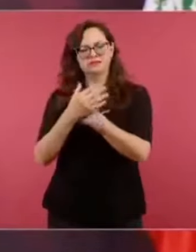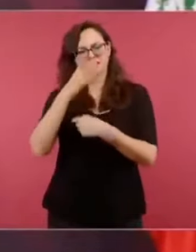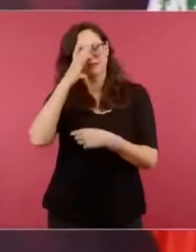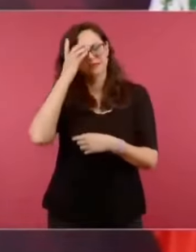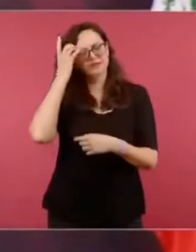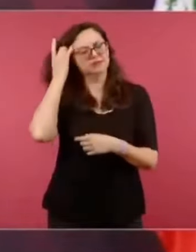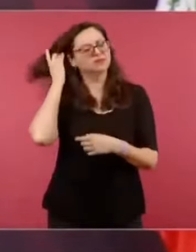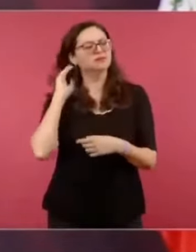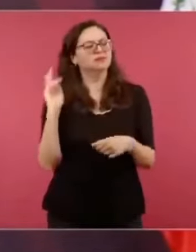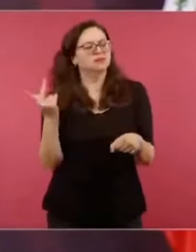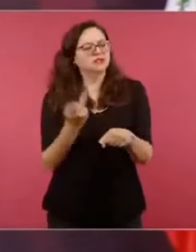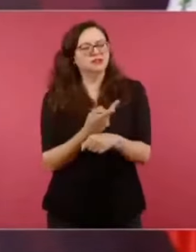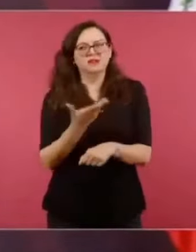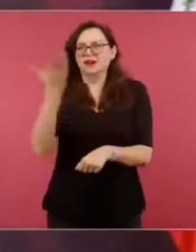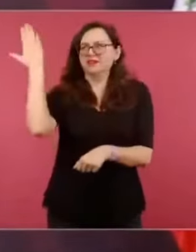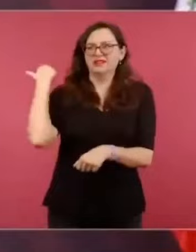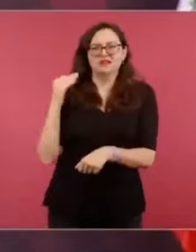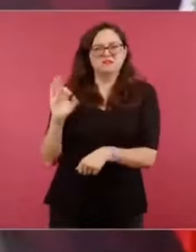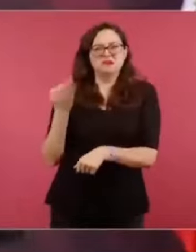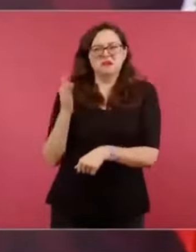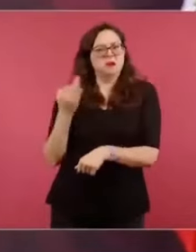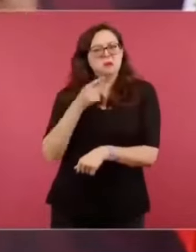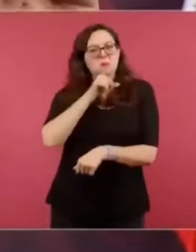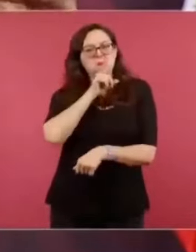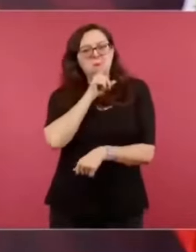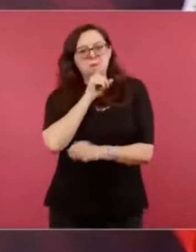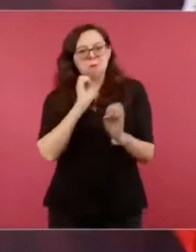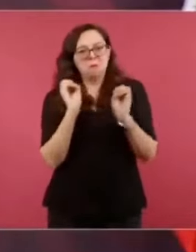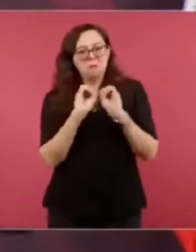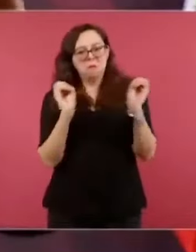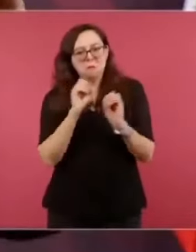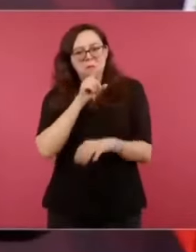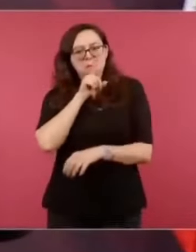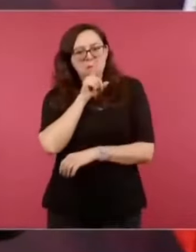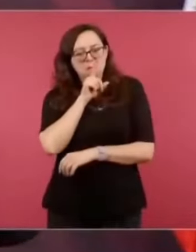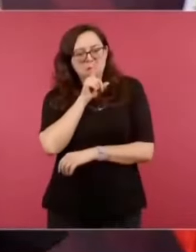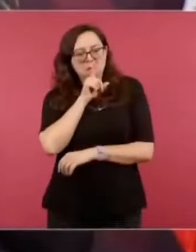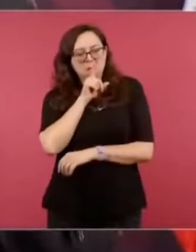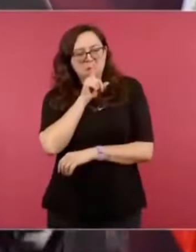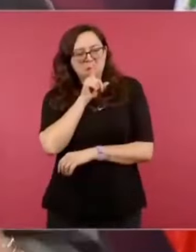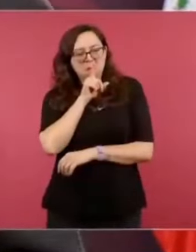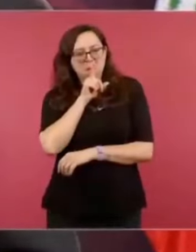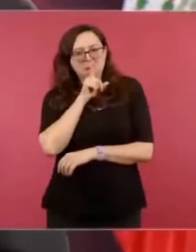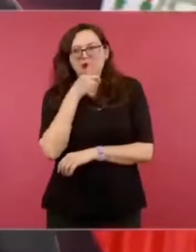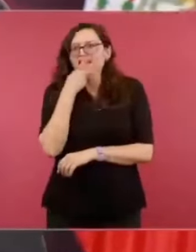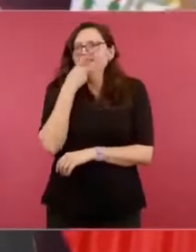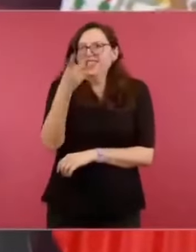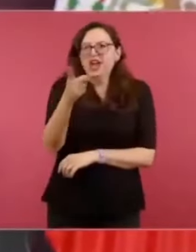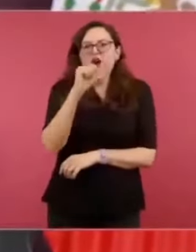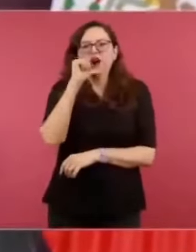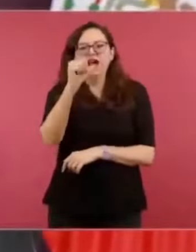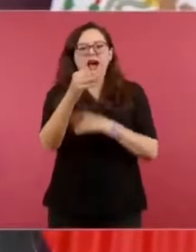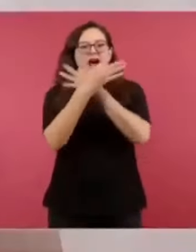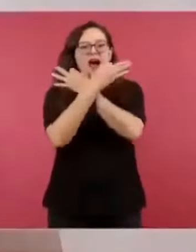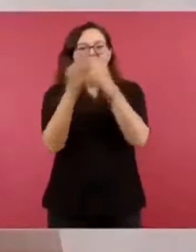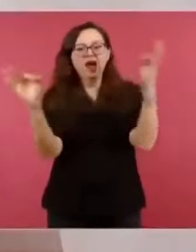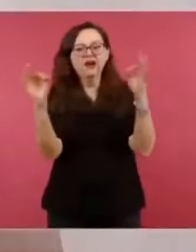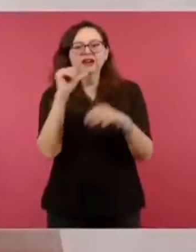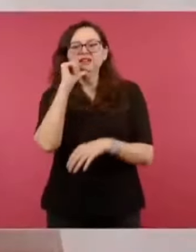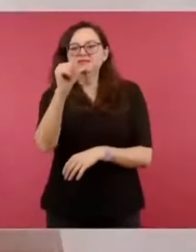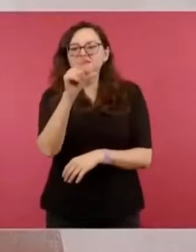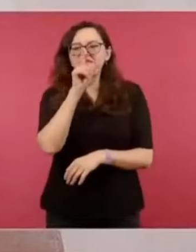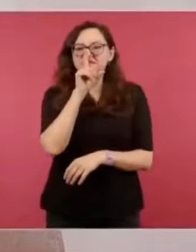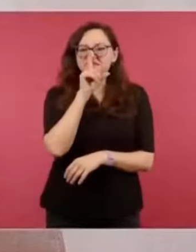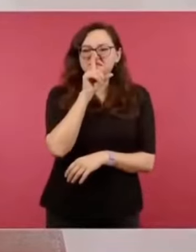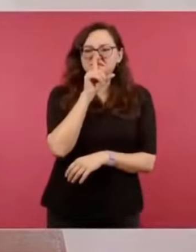meses, cuatro meses sin hacer ningún